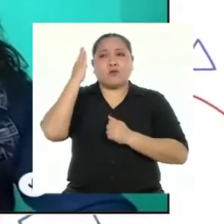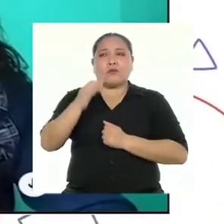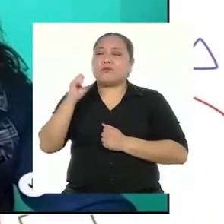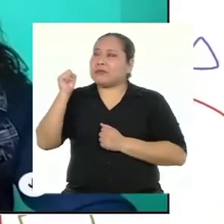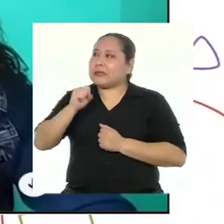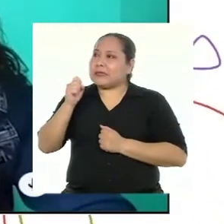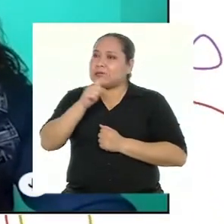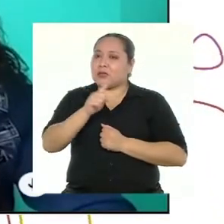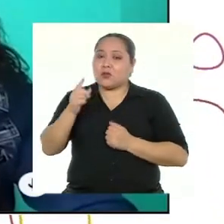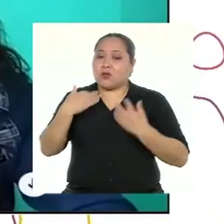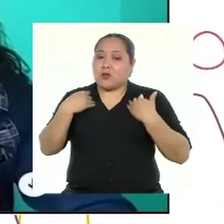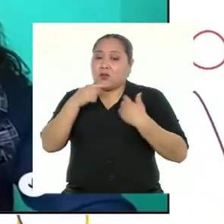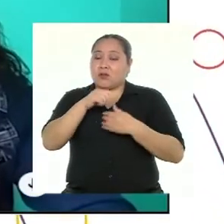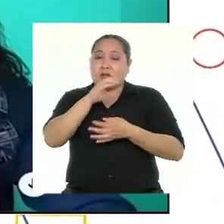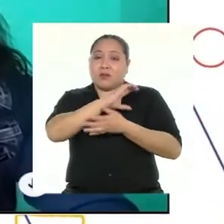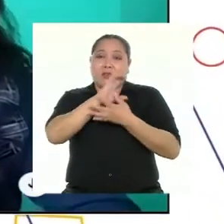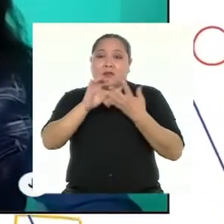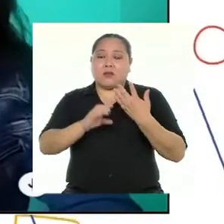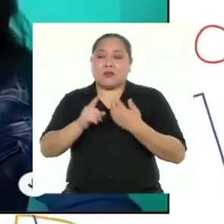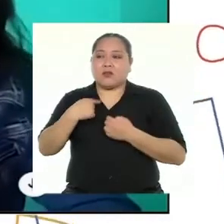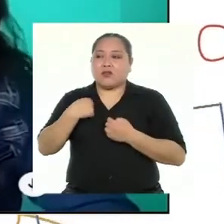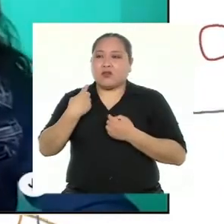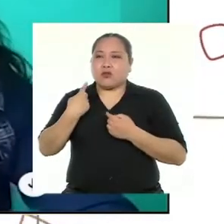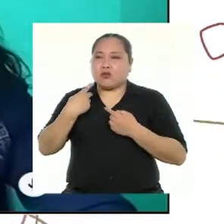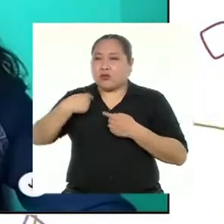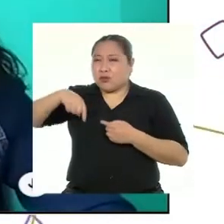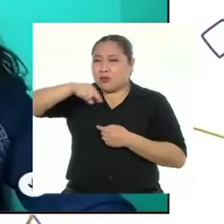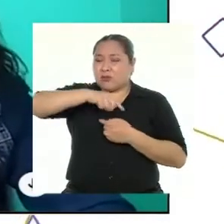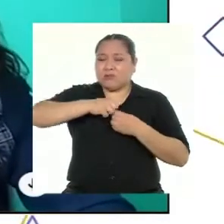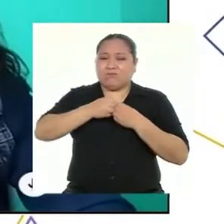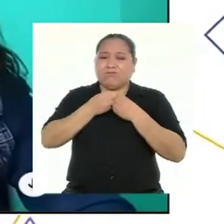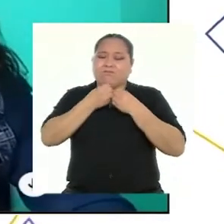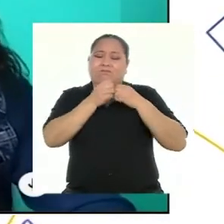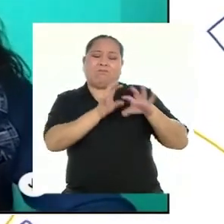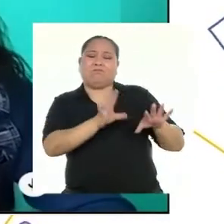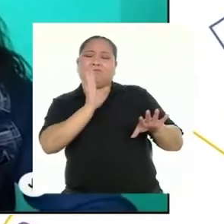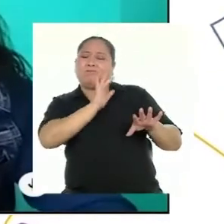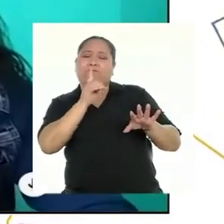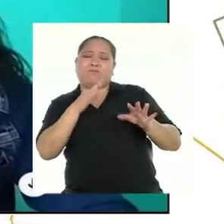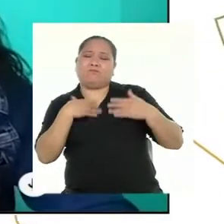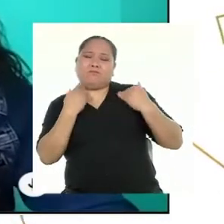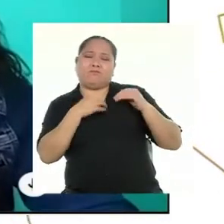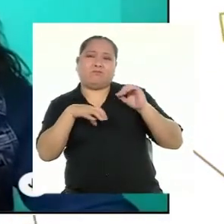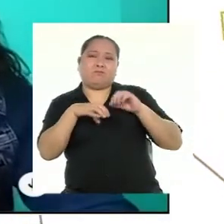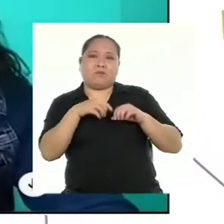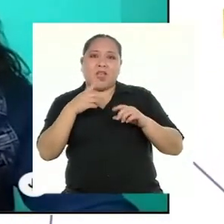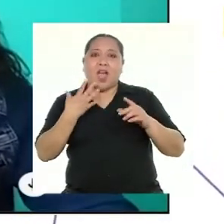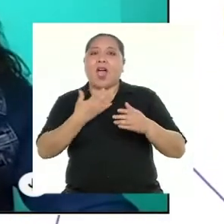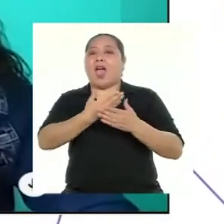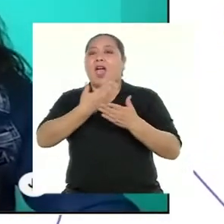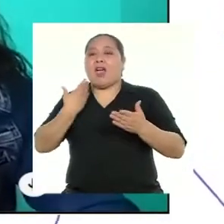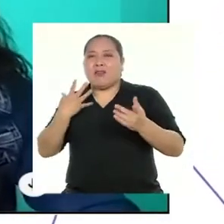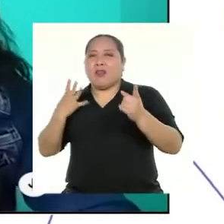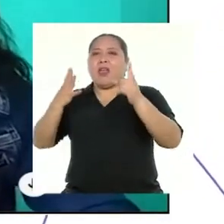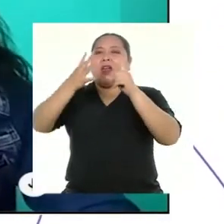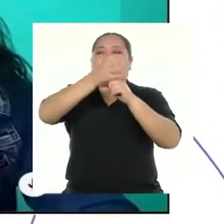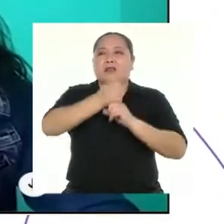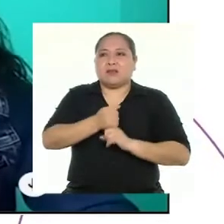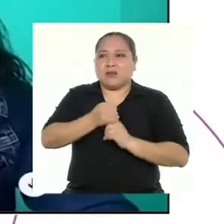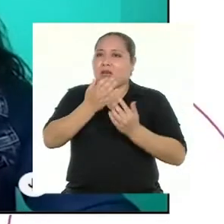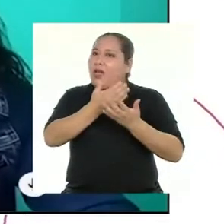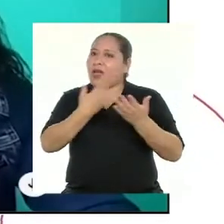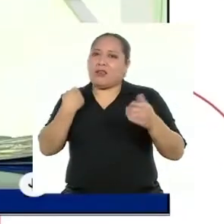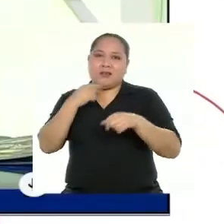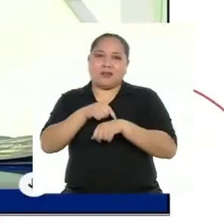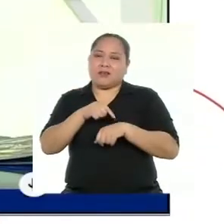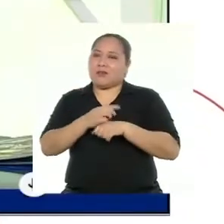sin estas cualidades, nosotros nos rendiremos o nos daremos por vencidos antes de haber logrado nuestra meta, es decir, antes de